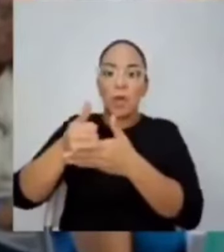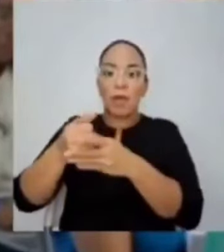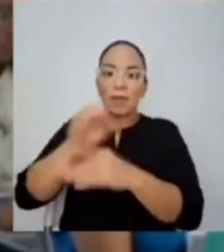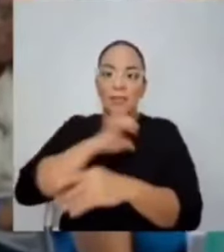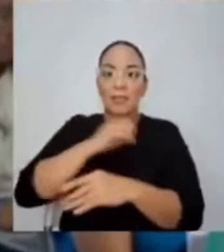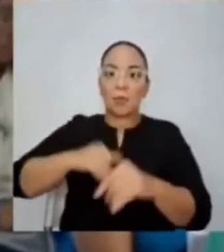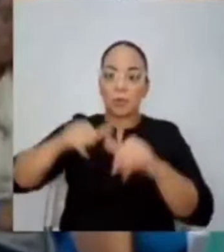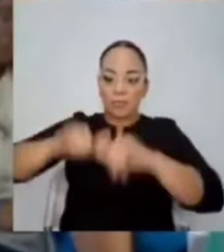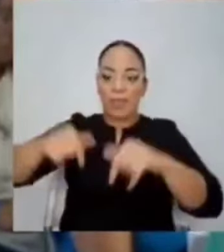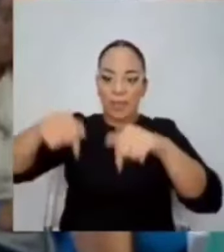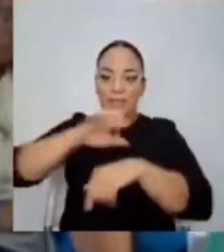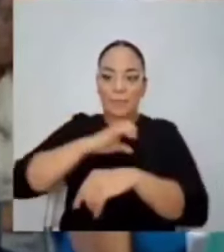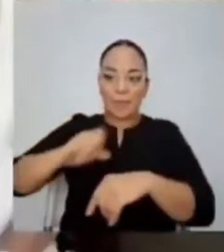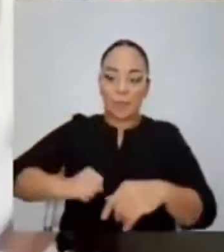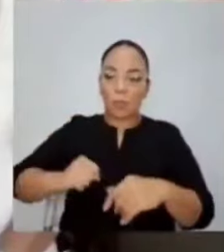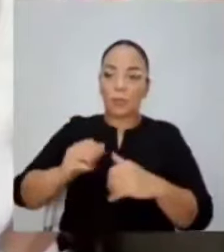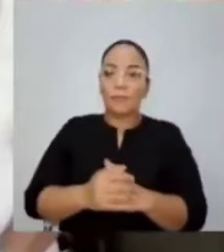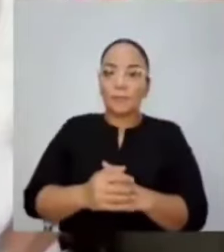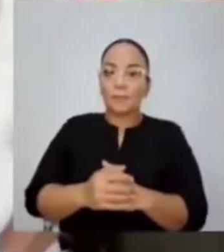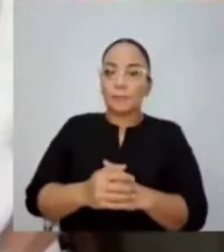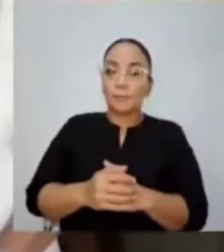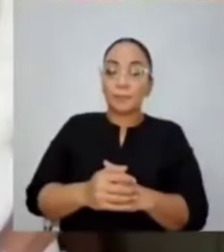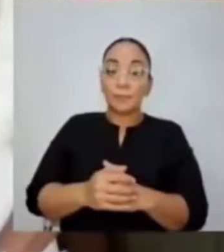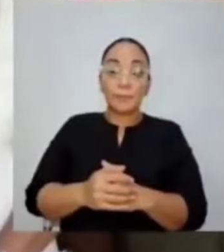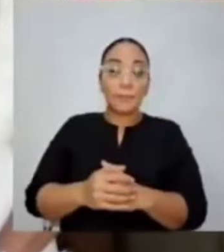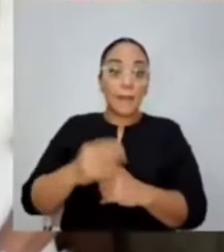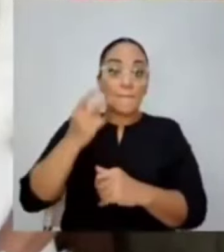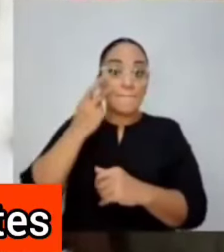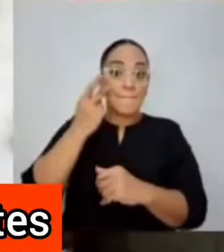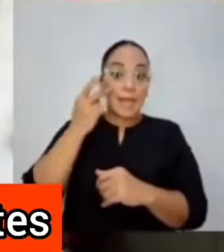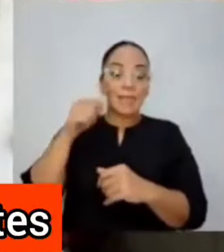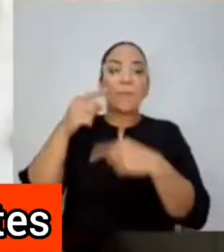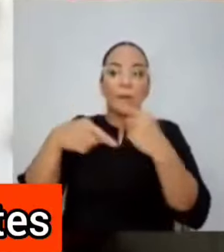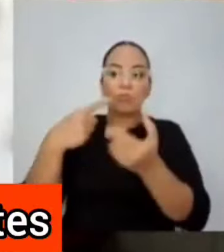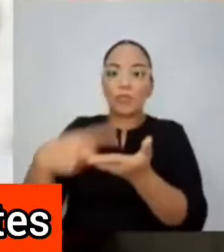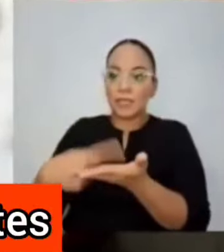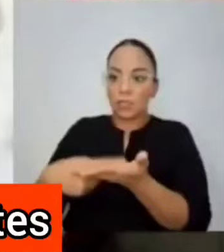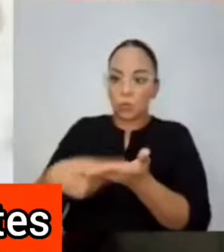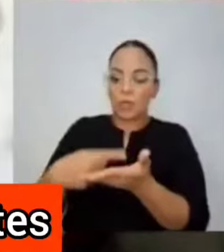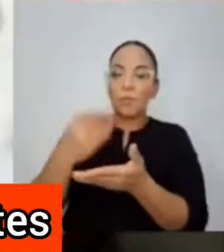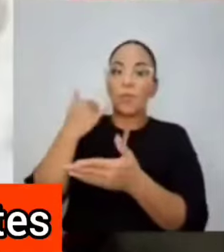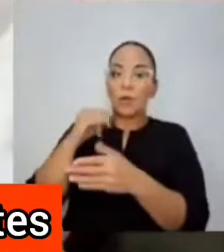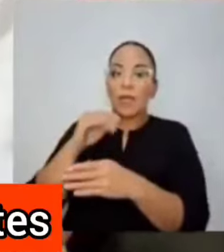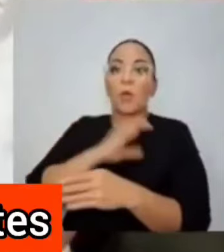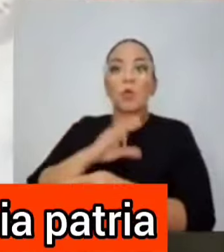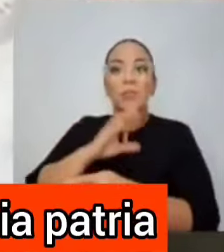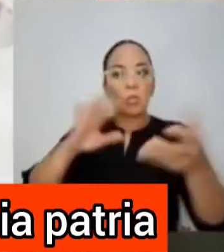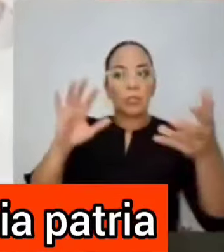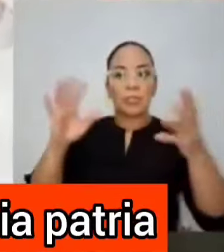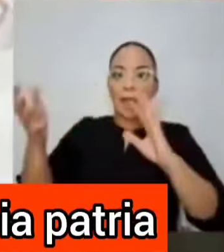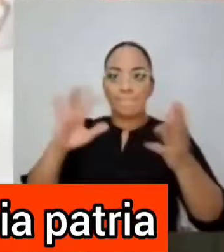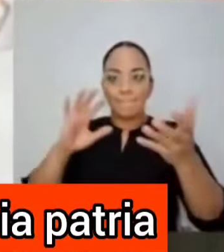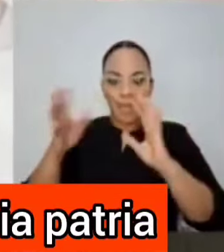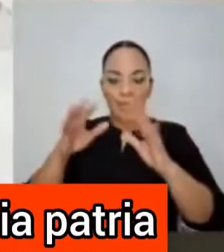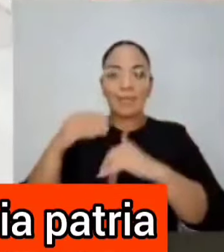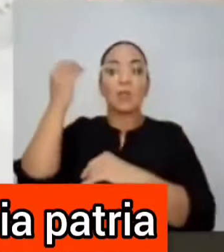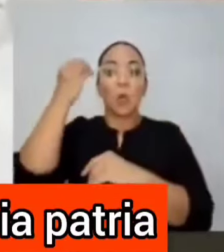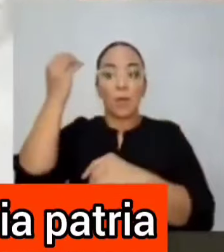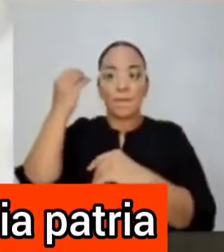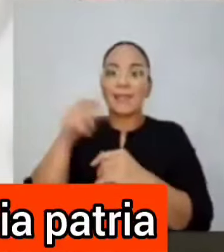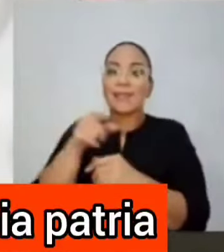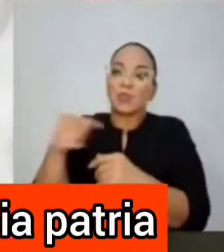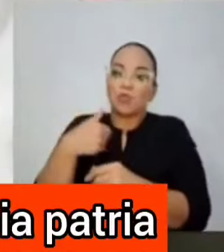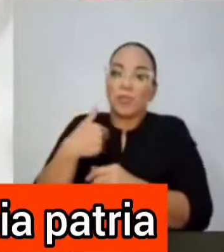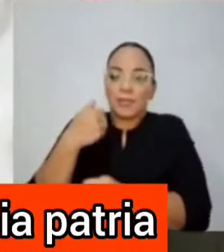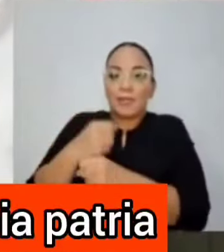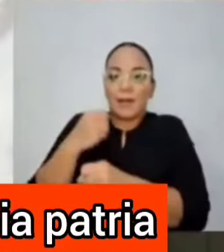acá en el país? Mire, eso lo vamos a discutir porque las condiciones son cambiantes, obviamente ellos tienen